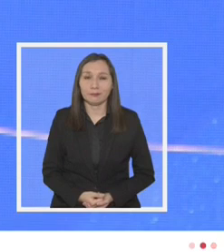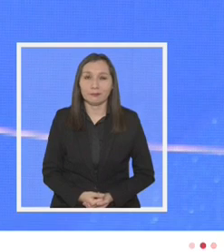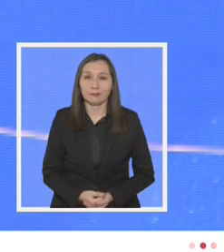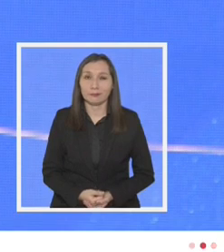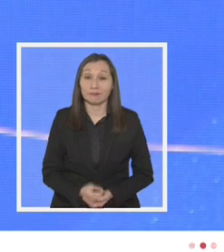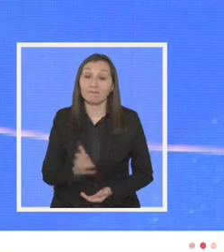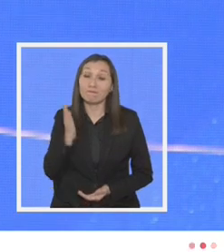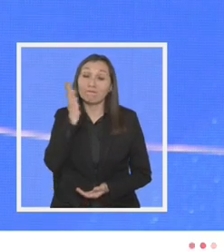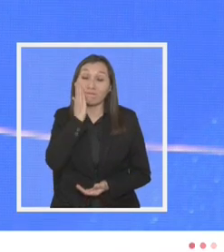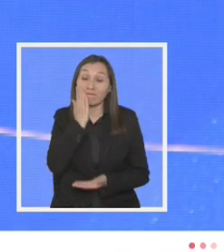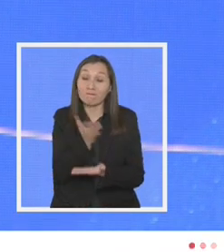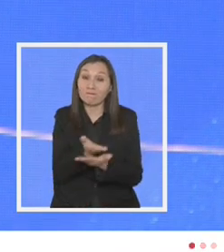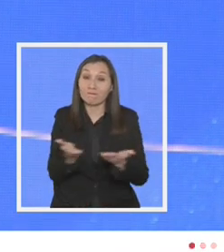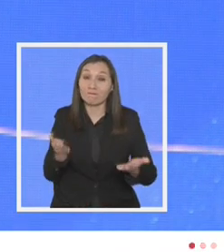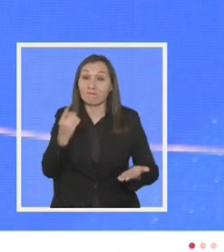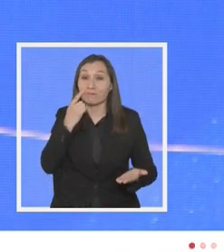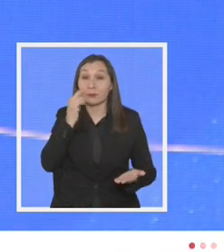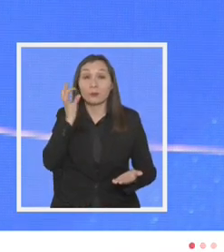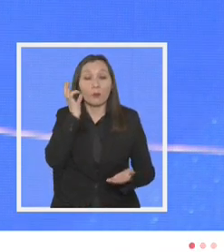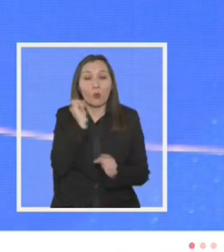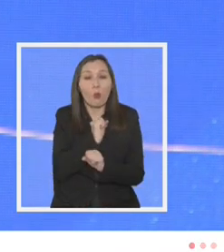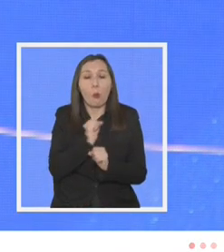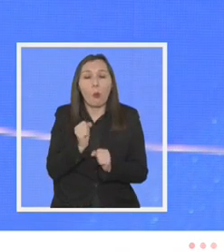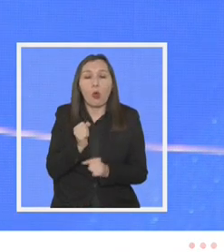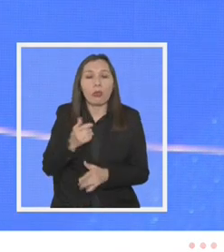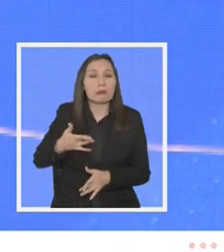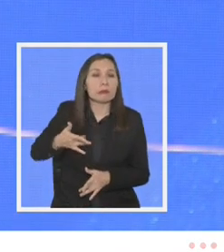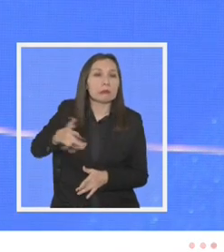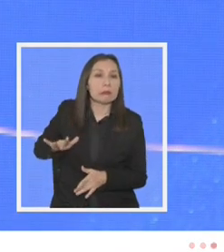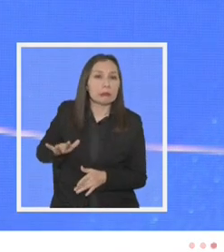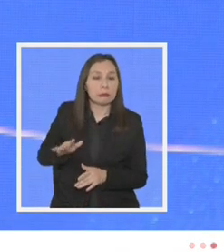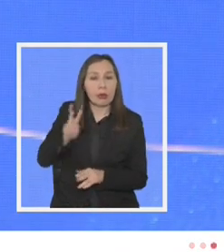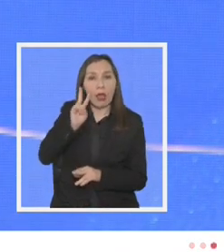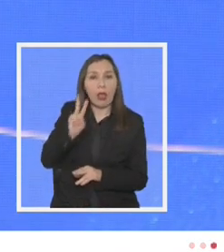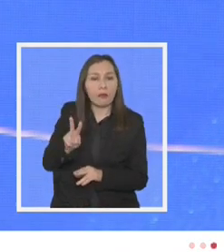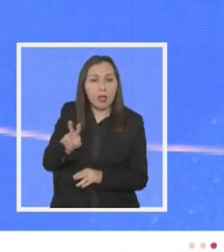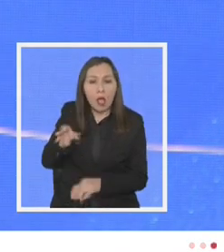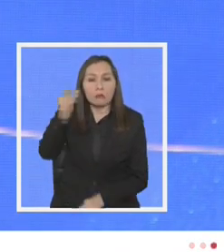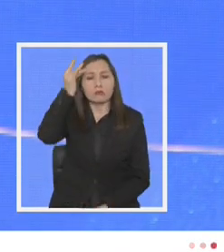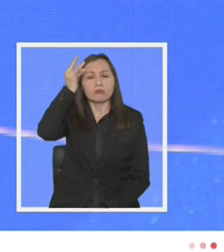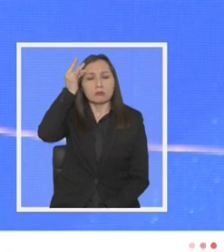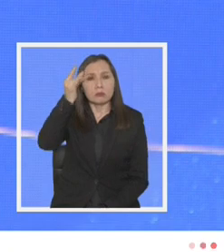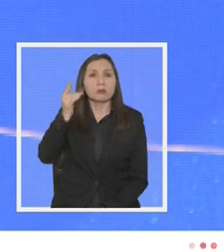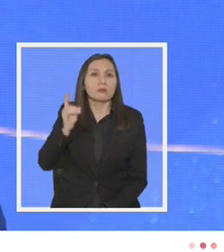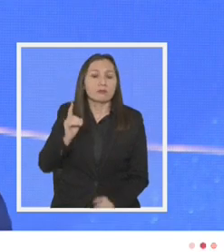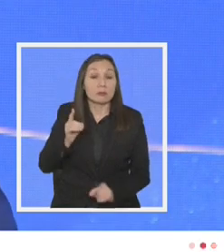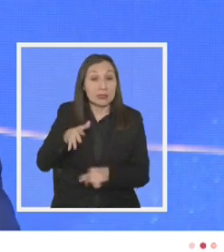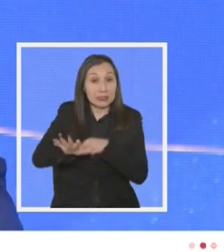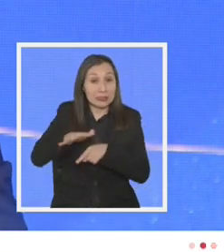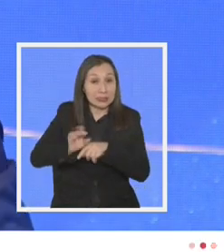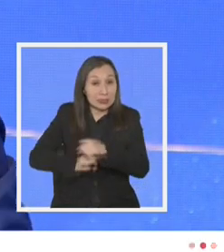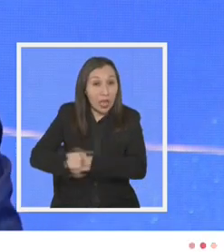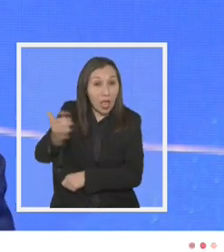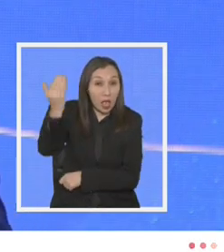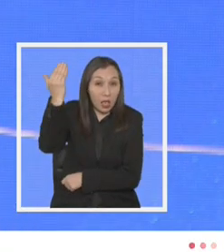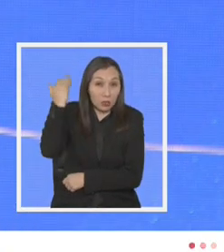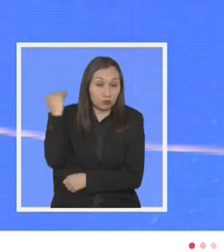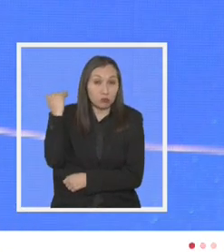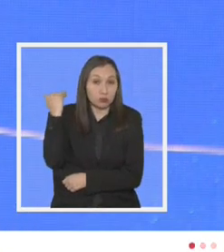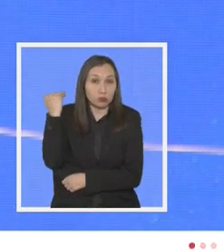estimados y estimadas no podemos dejar de ver dejar de notar que hace 15 años